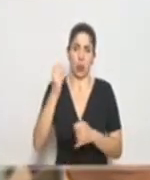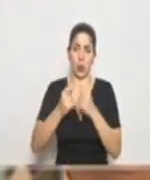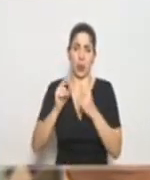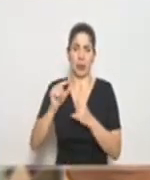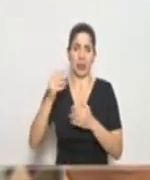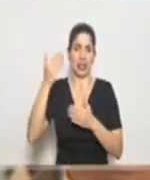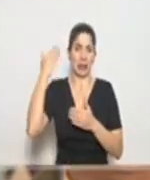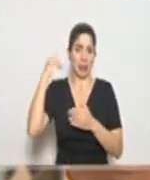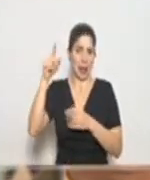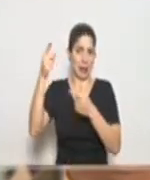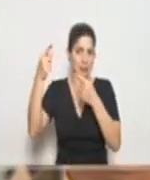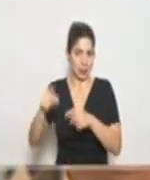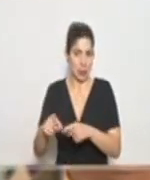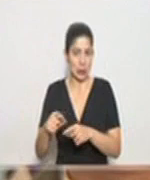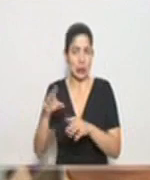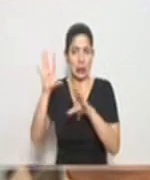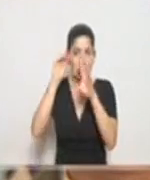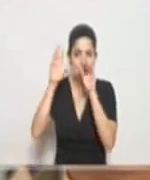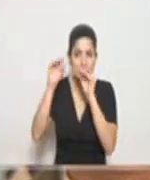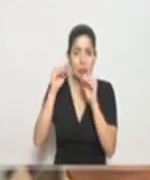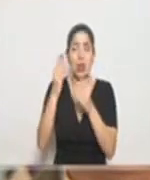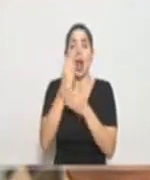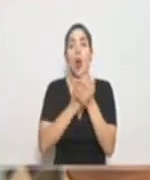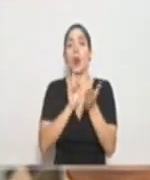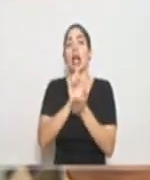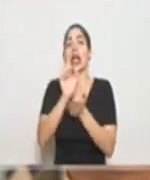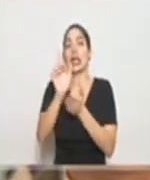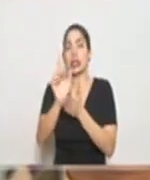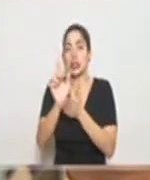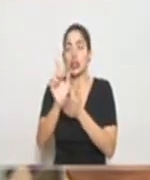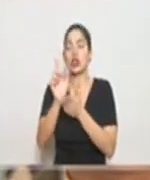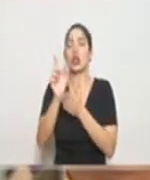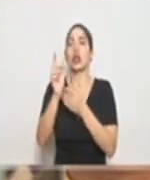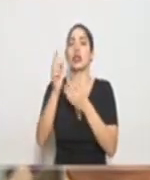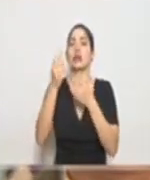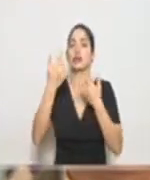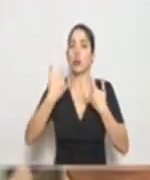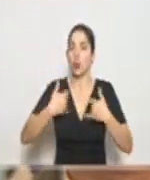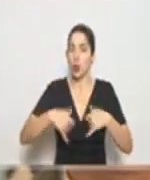últimas semanas. Hay una serie de lecciones que todavía estamos